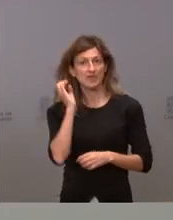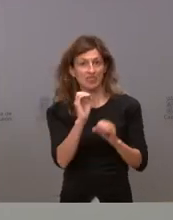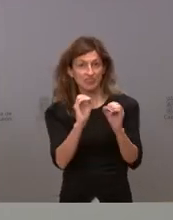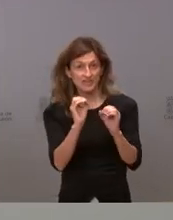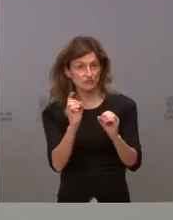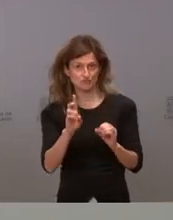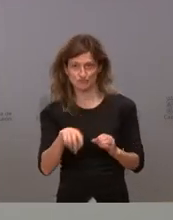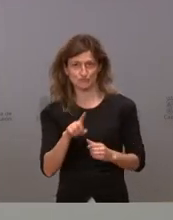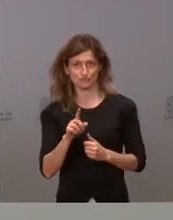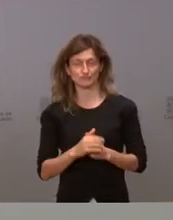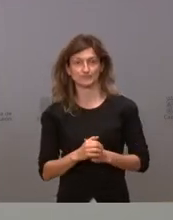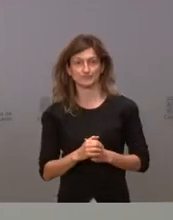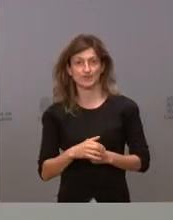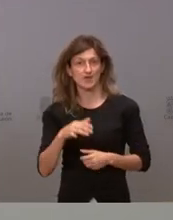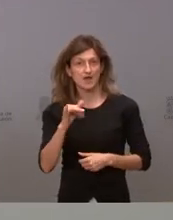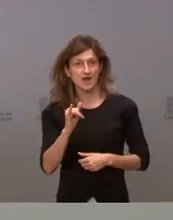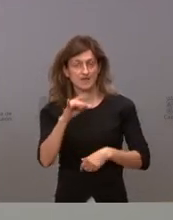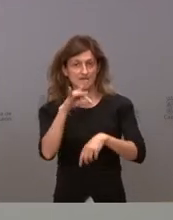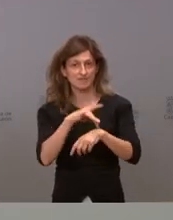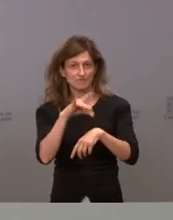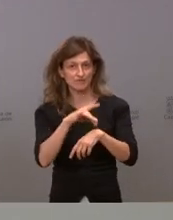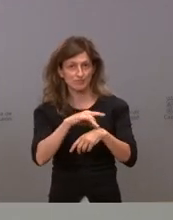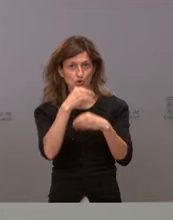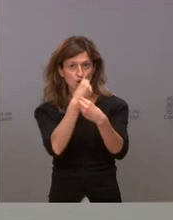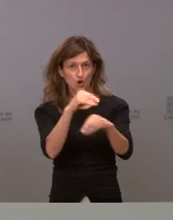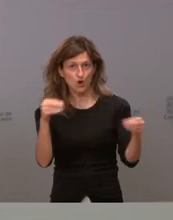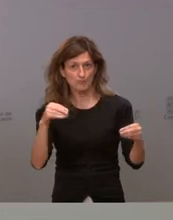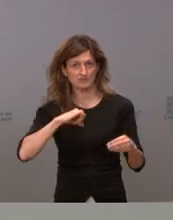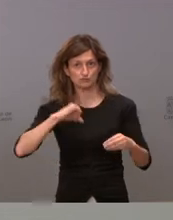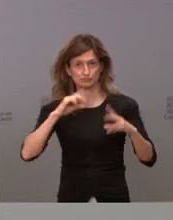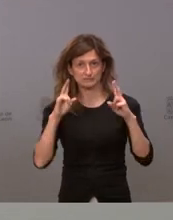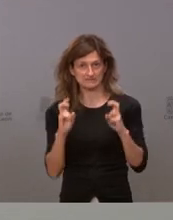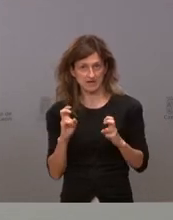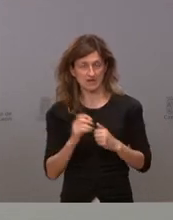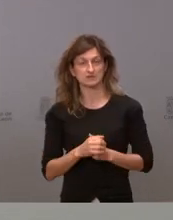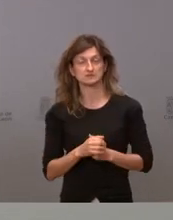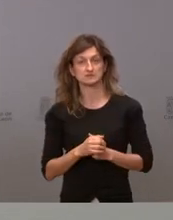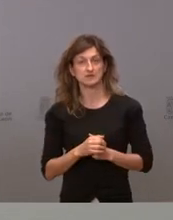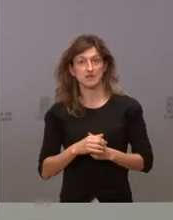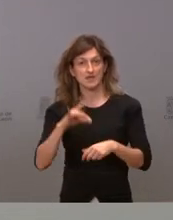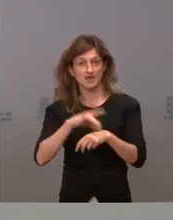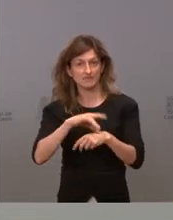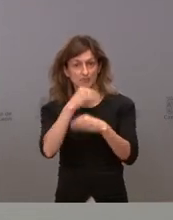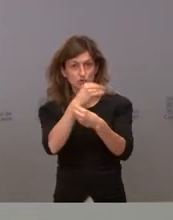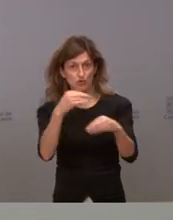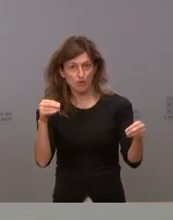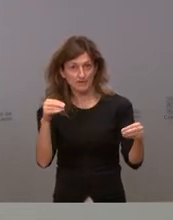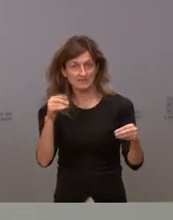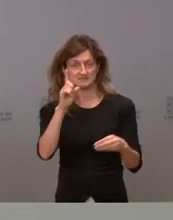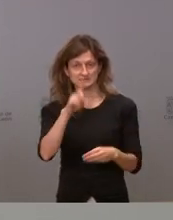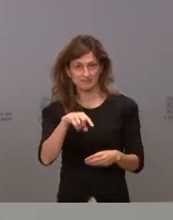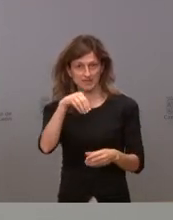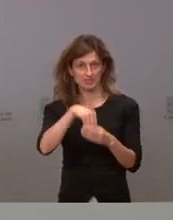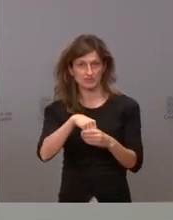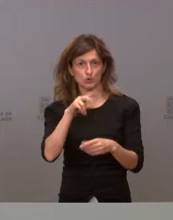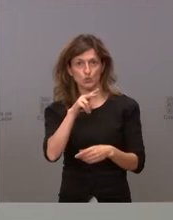hay enfermos jóvenes ingresados hay enfermos jóvenes ingresados en nuestras